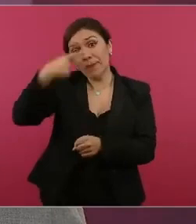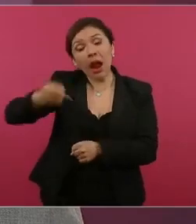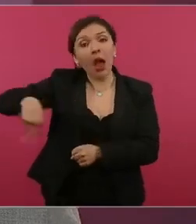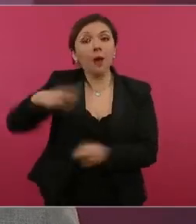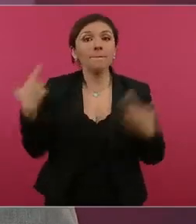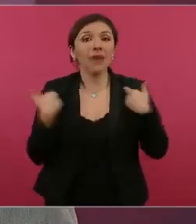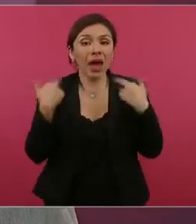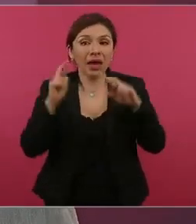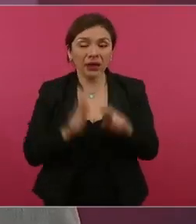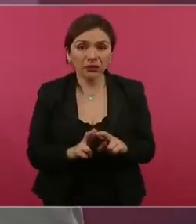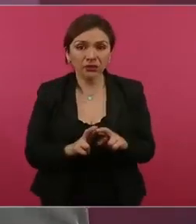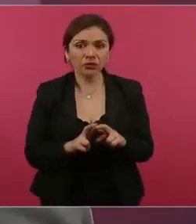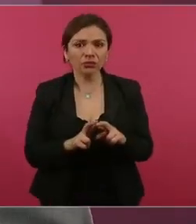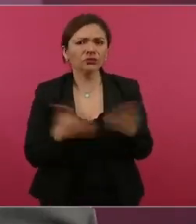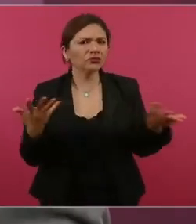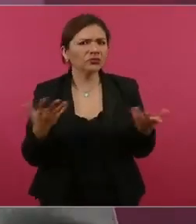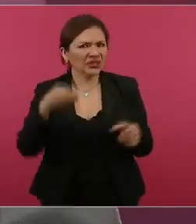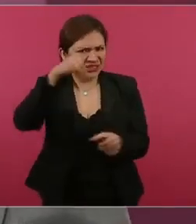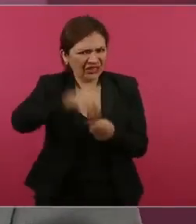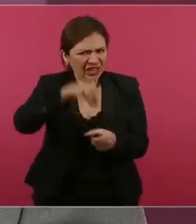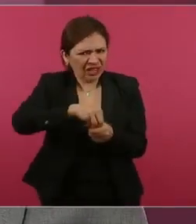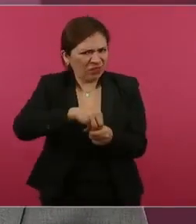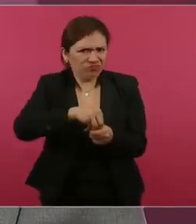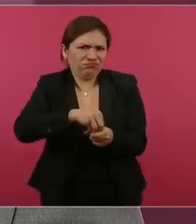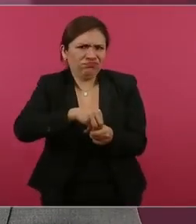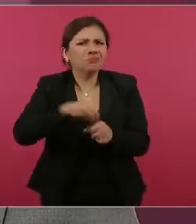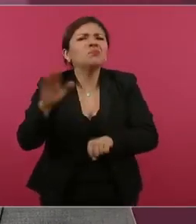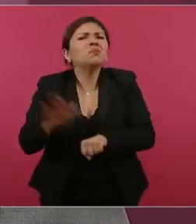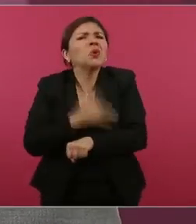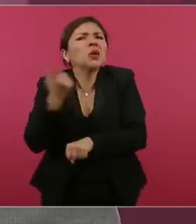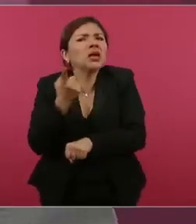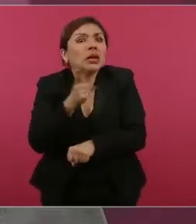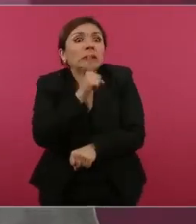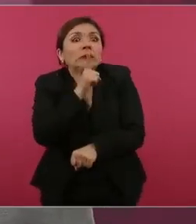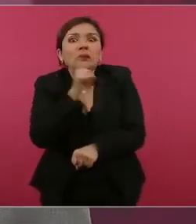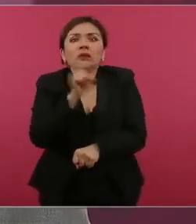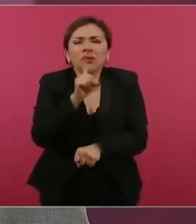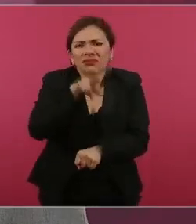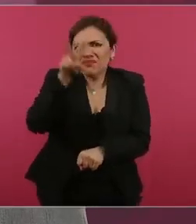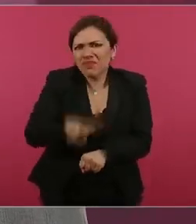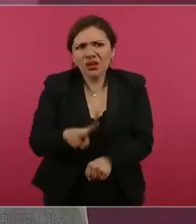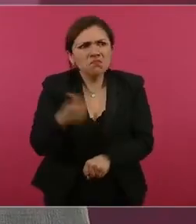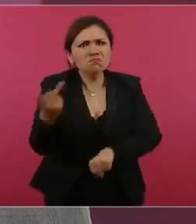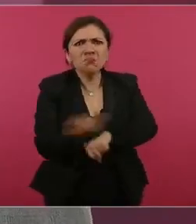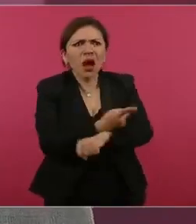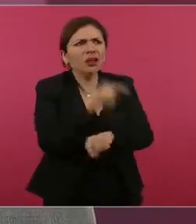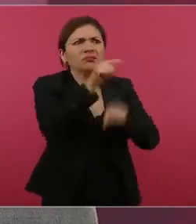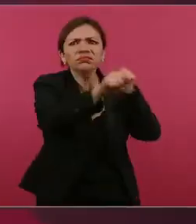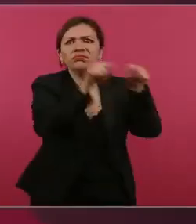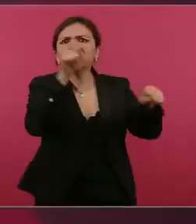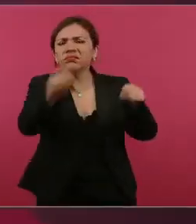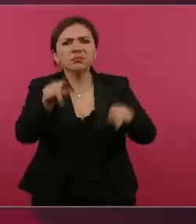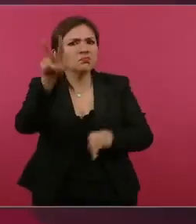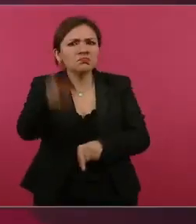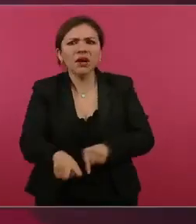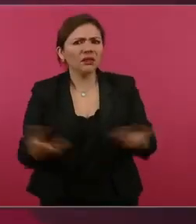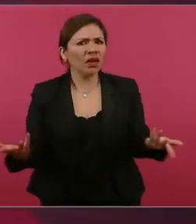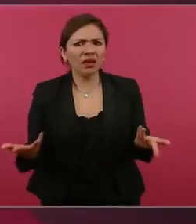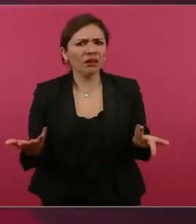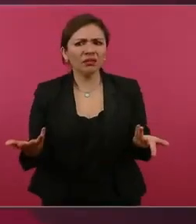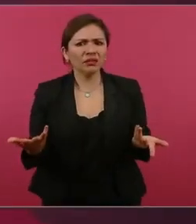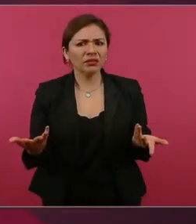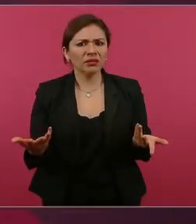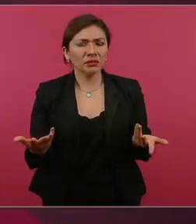¿por qué ocultar la realidad? Ni que